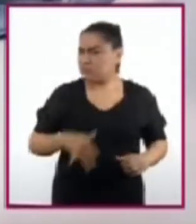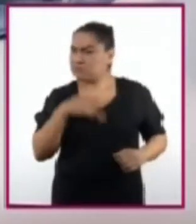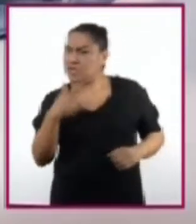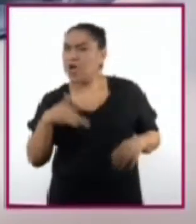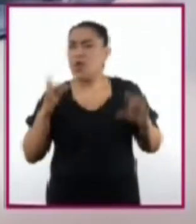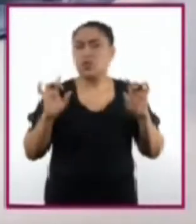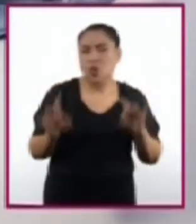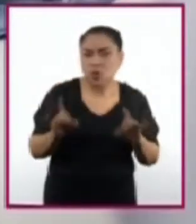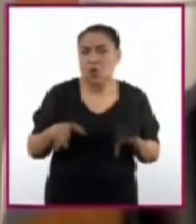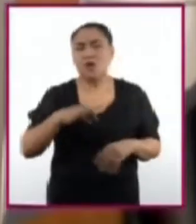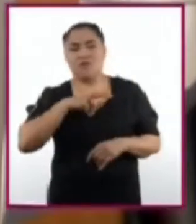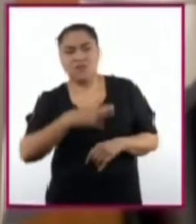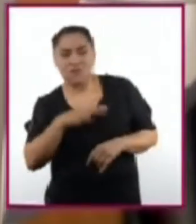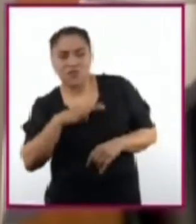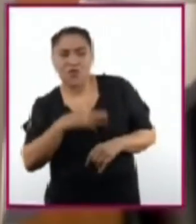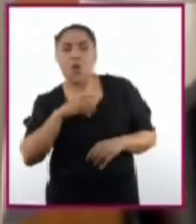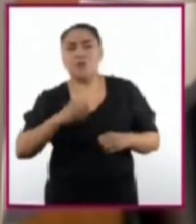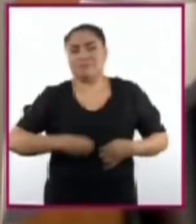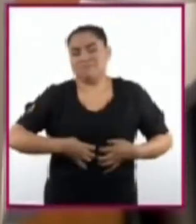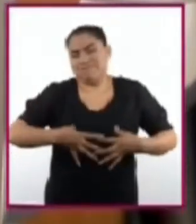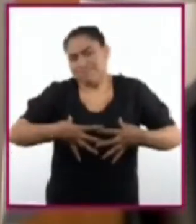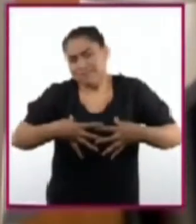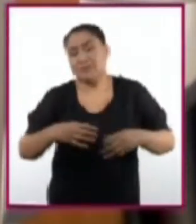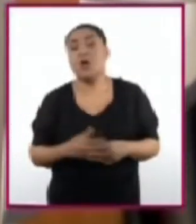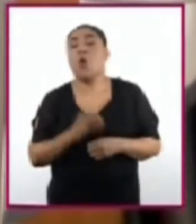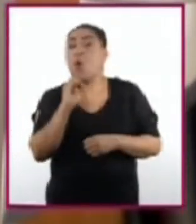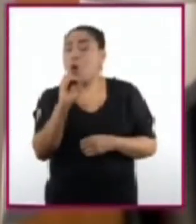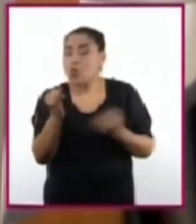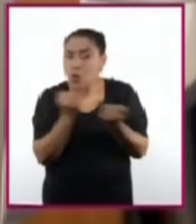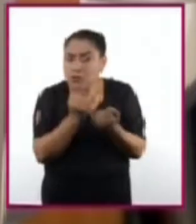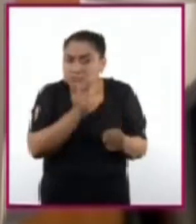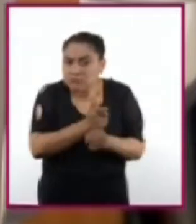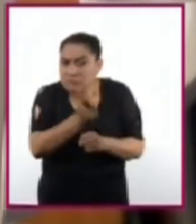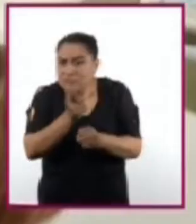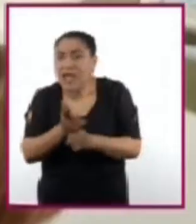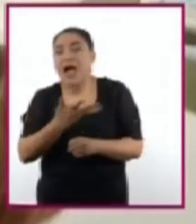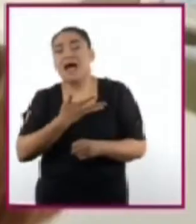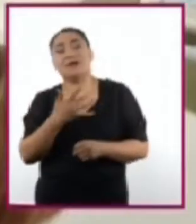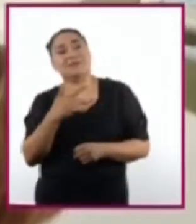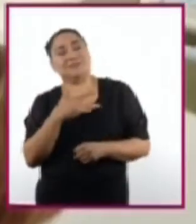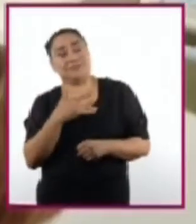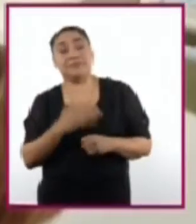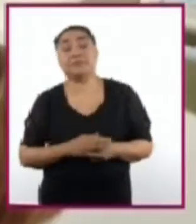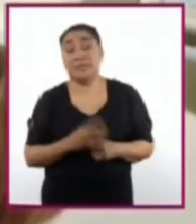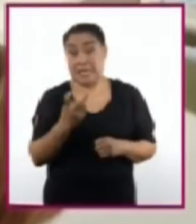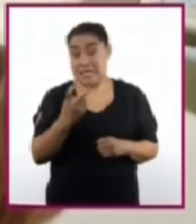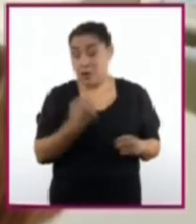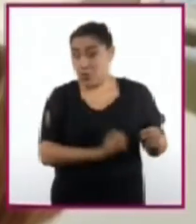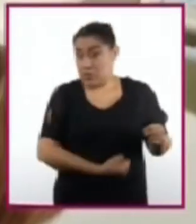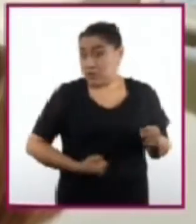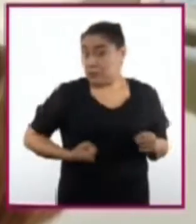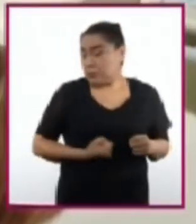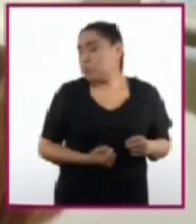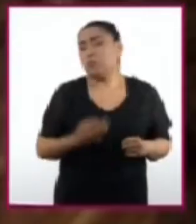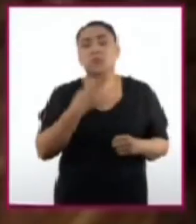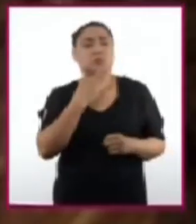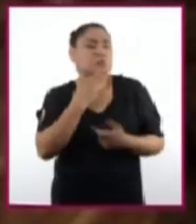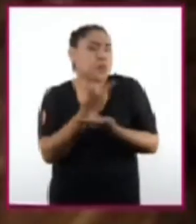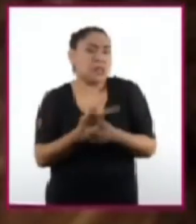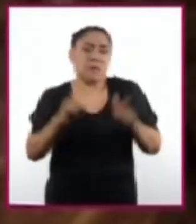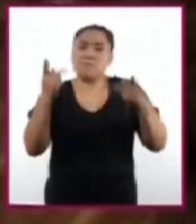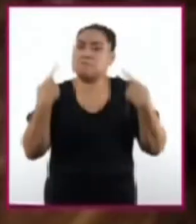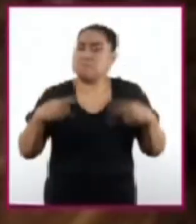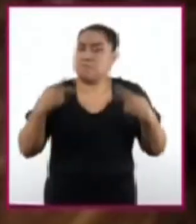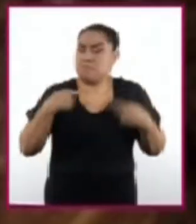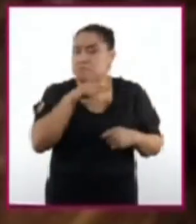hinchazón e infección, así como para determinar los problemas cardíacos. El ultrasonido se puede usar en cualquier persona